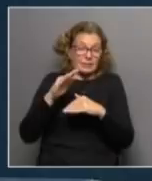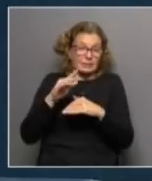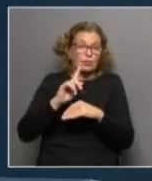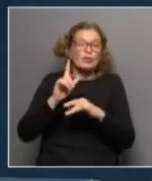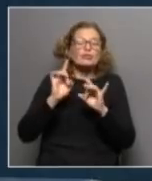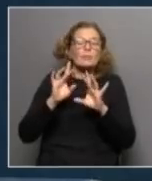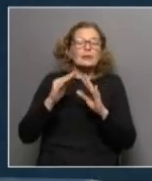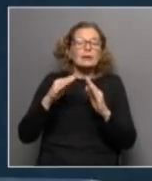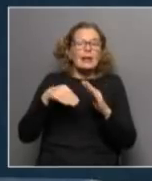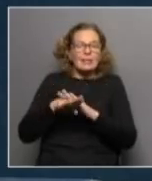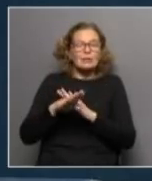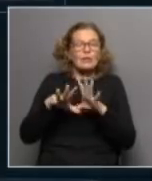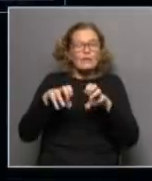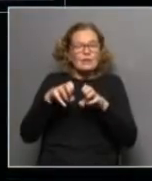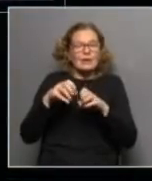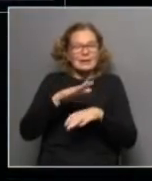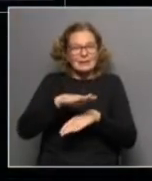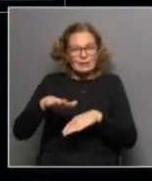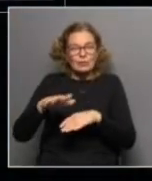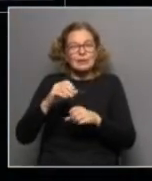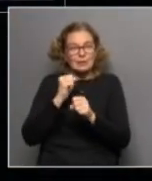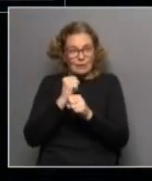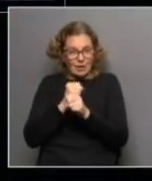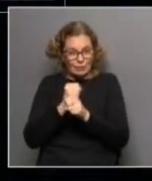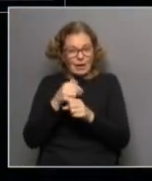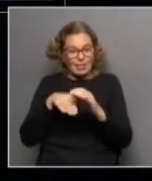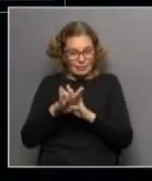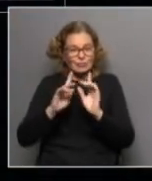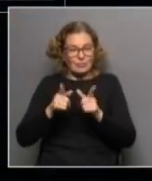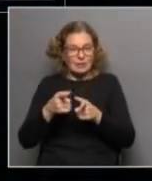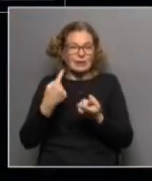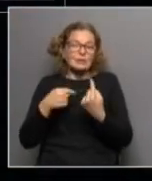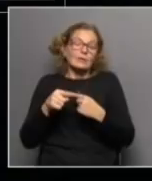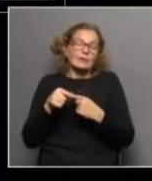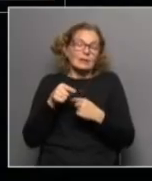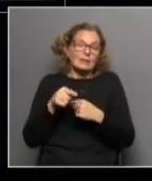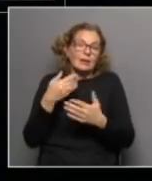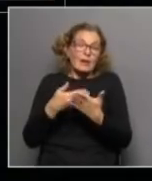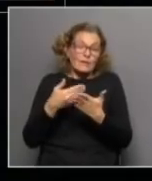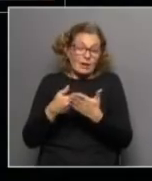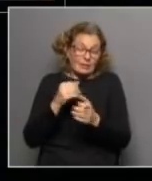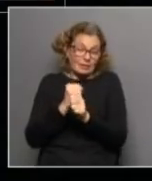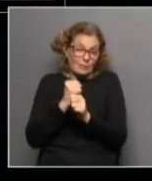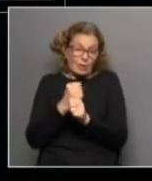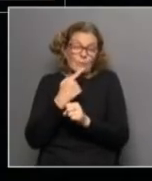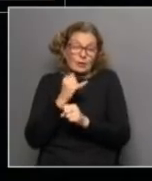con niños, sino que son básicamente hogares que tienen trabajadores y trabajadoras. Por lo tanto, la falta de empleo,